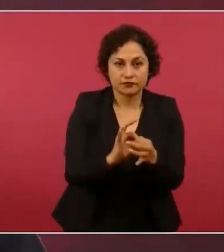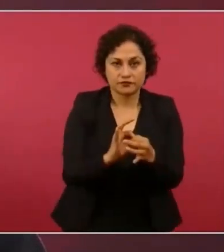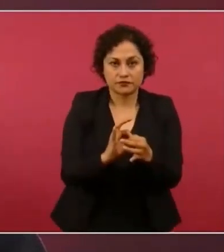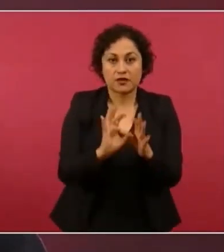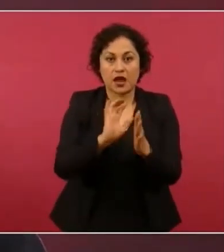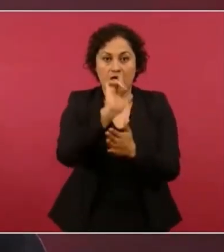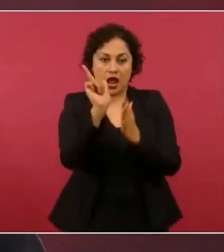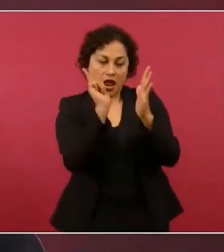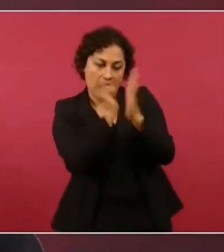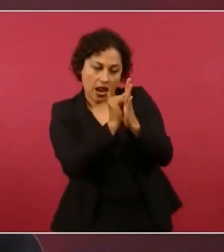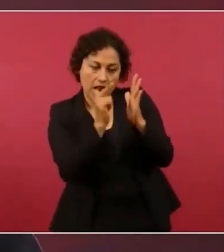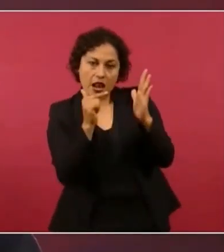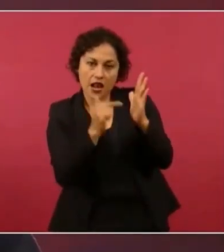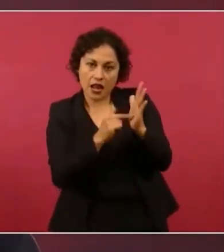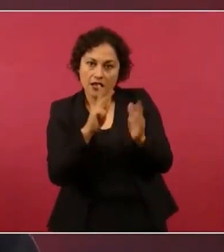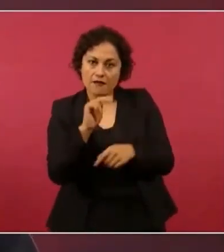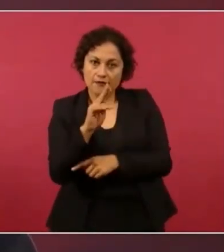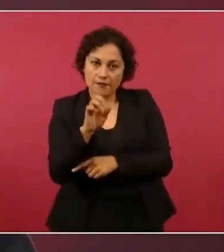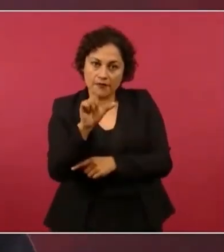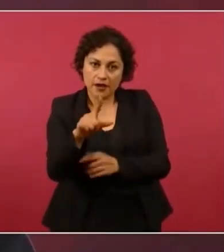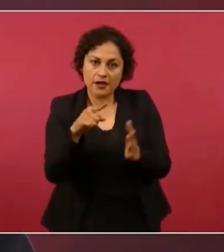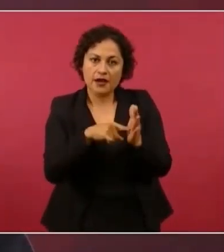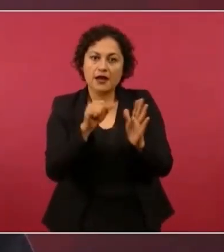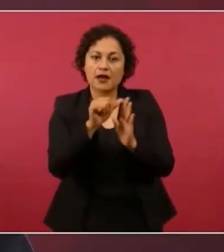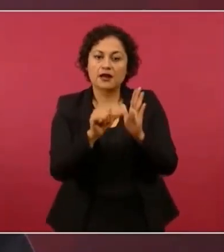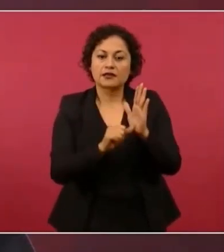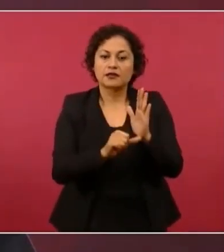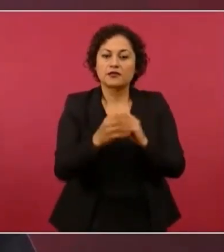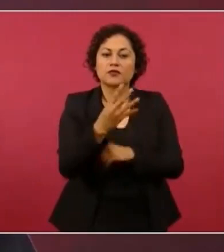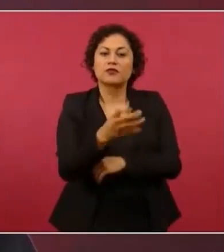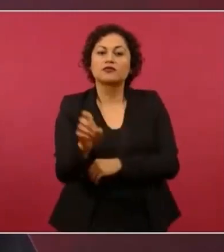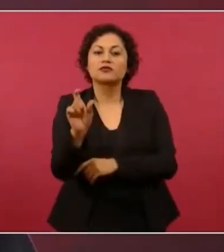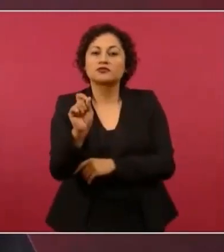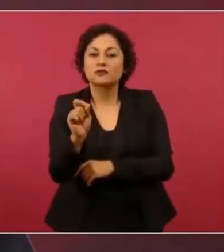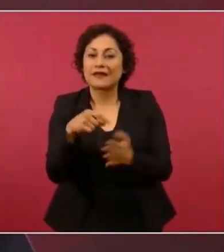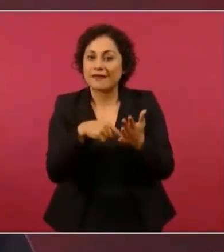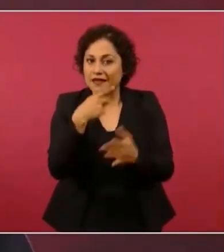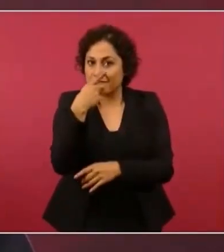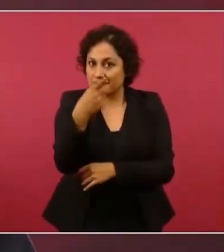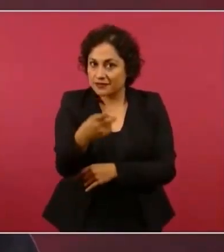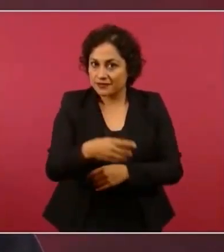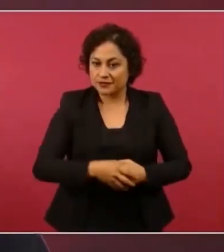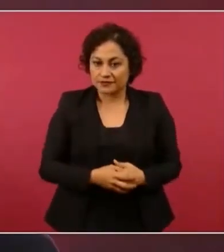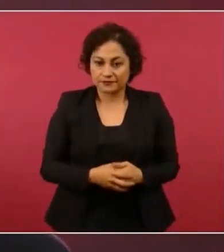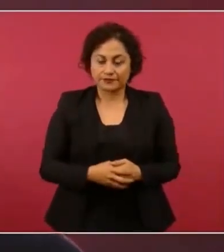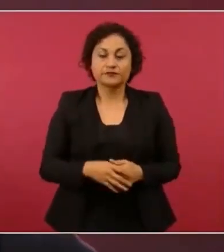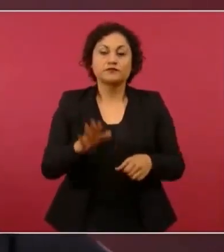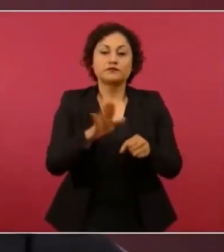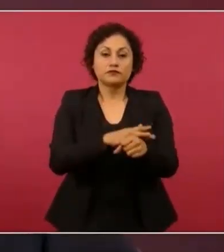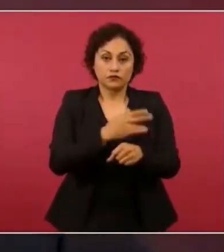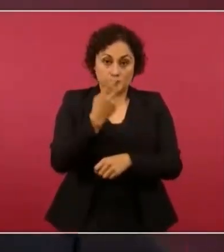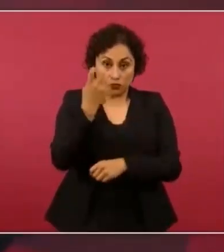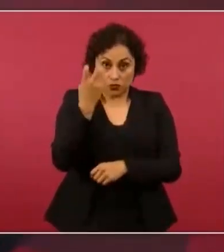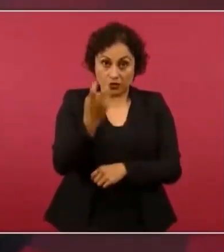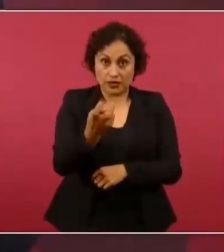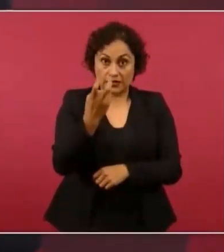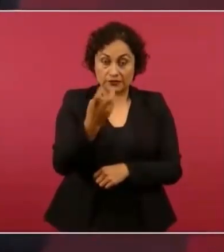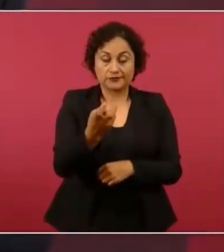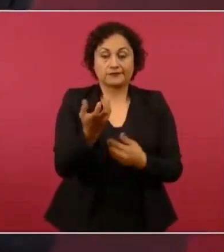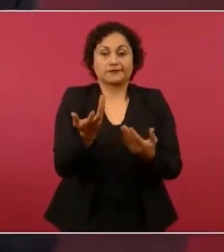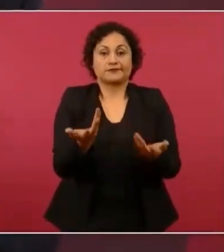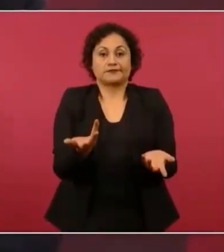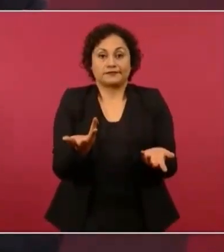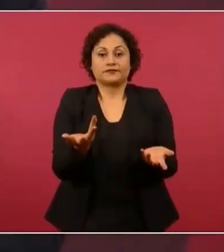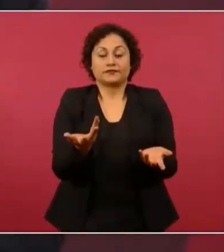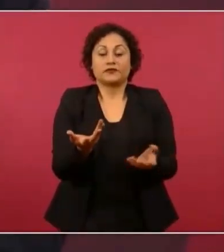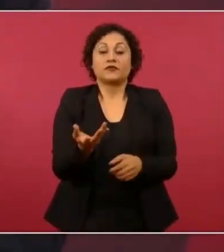en su artículo 400B. Por eso, al momento en